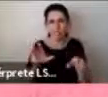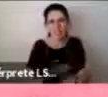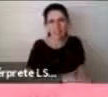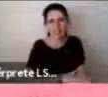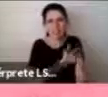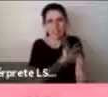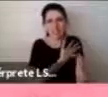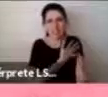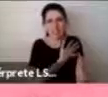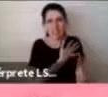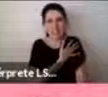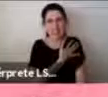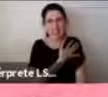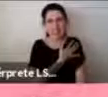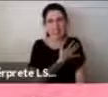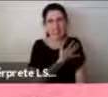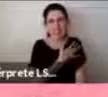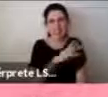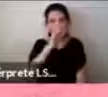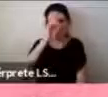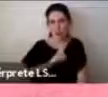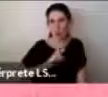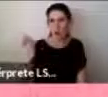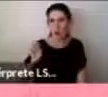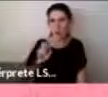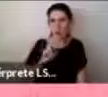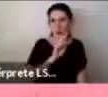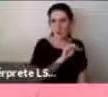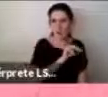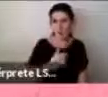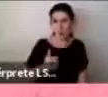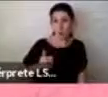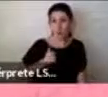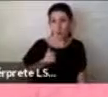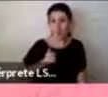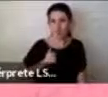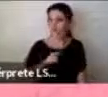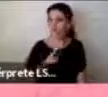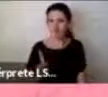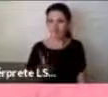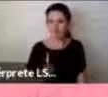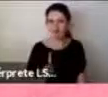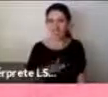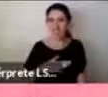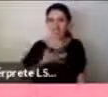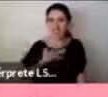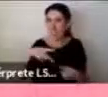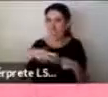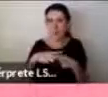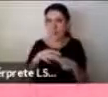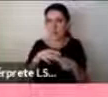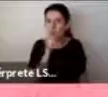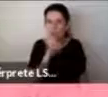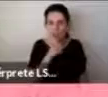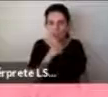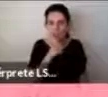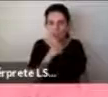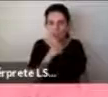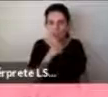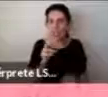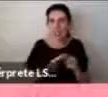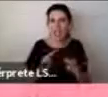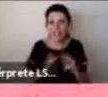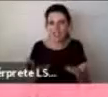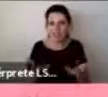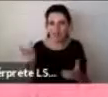en cuanto a sus competencias parentales sienten que les faltan herramientas sienten que no saben qué hacer entonces por eso cuando estamos